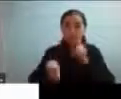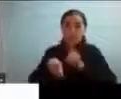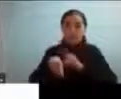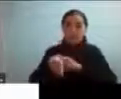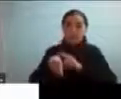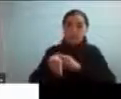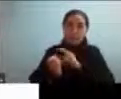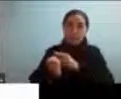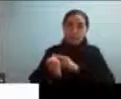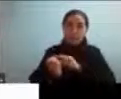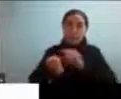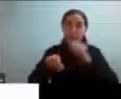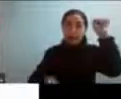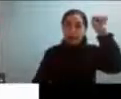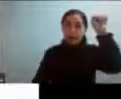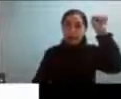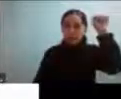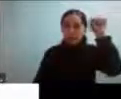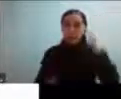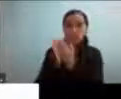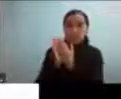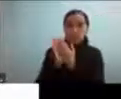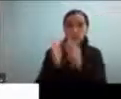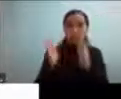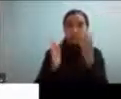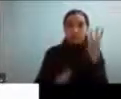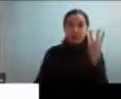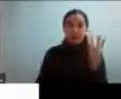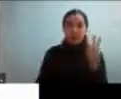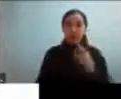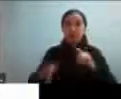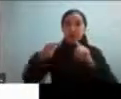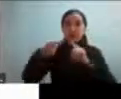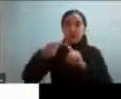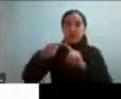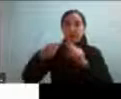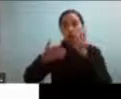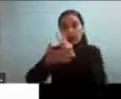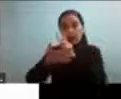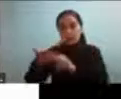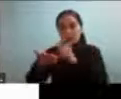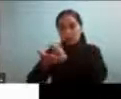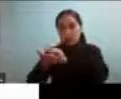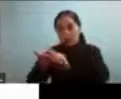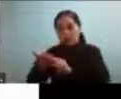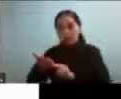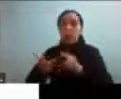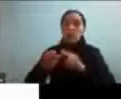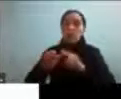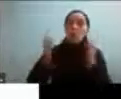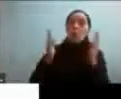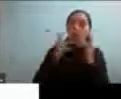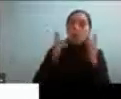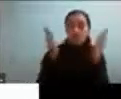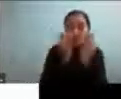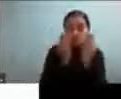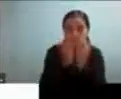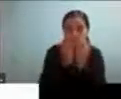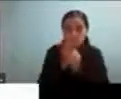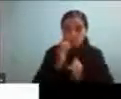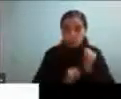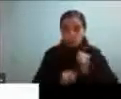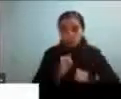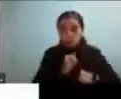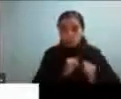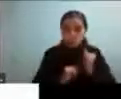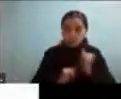lo primero fue una revisión sistemática en la literatura luego hice un estudio online en población general con rasgos autistas que algo